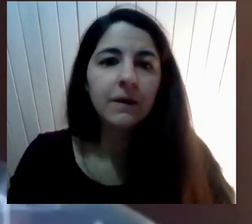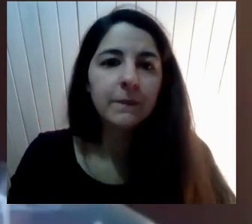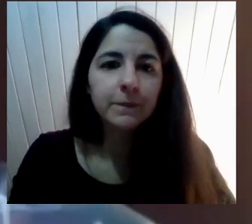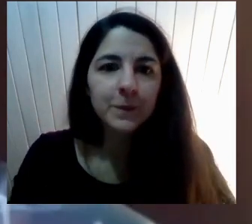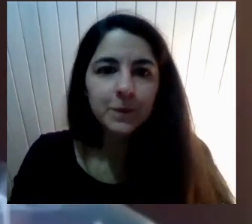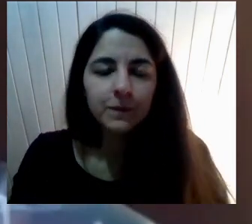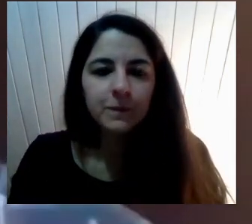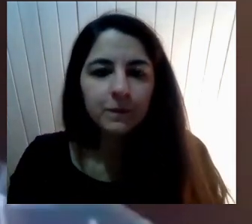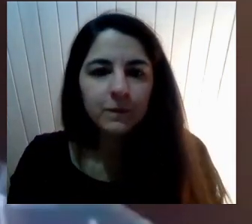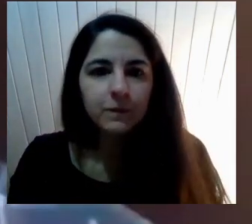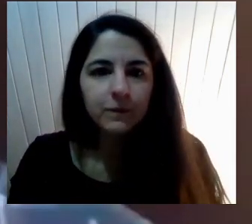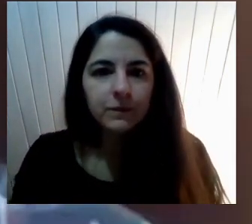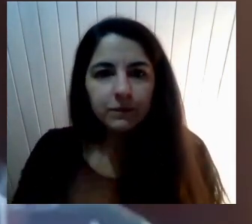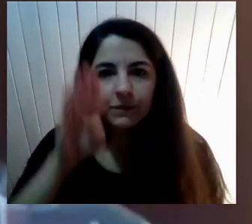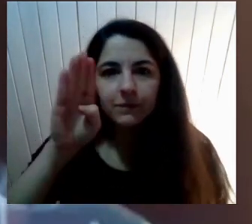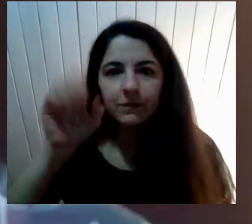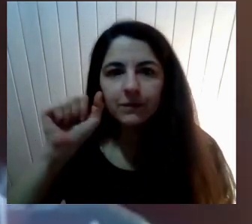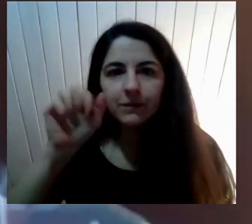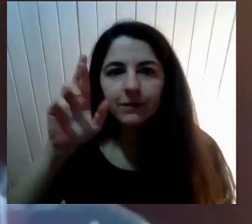Bárbara ¿Estás por ahí?